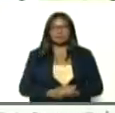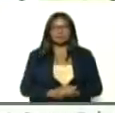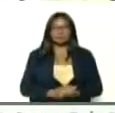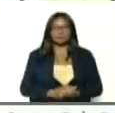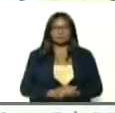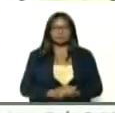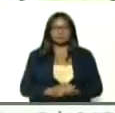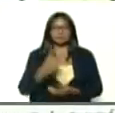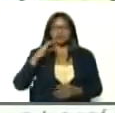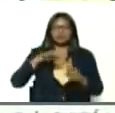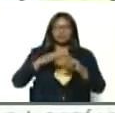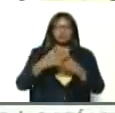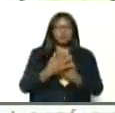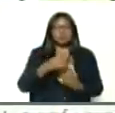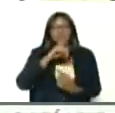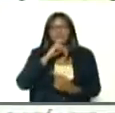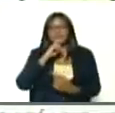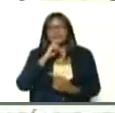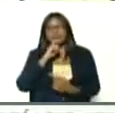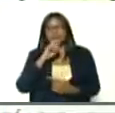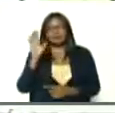está en una situación, compleja, difícil,